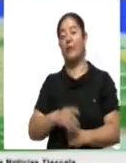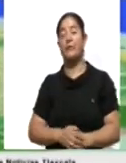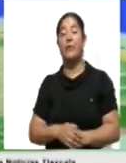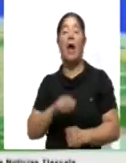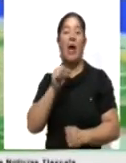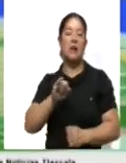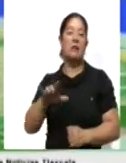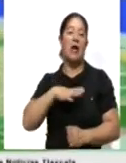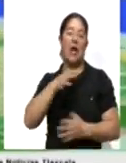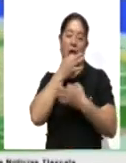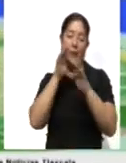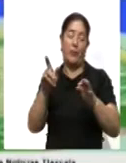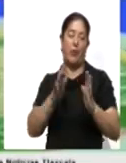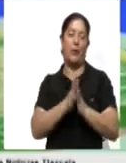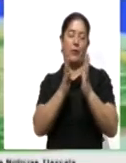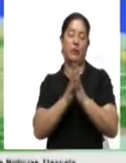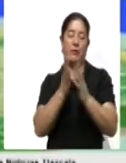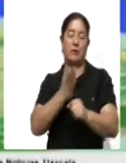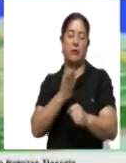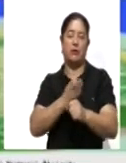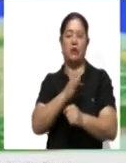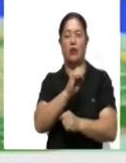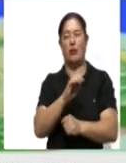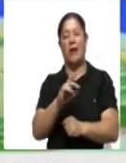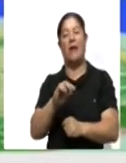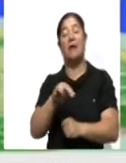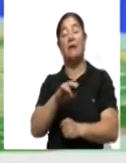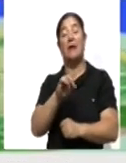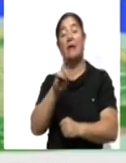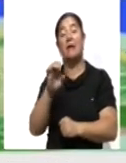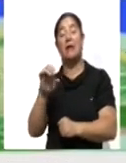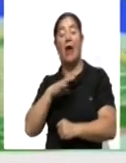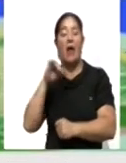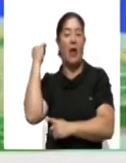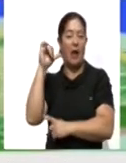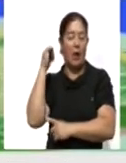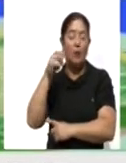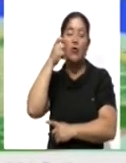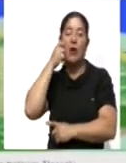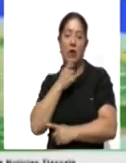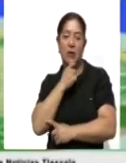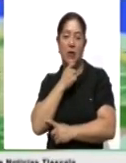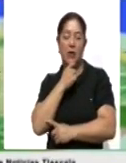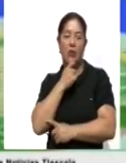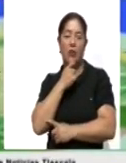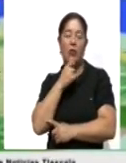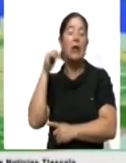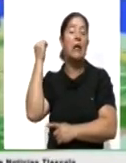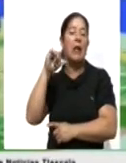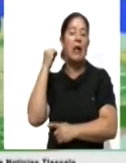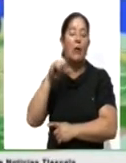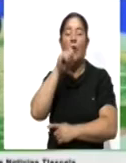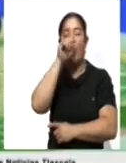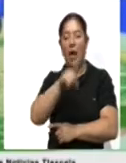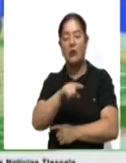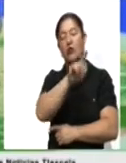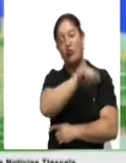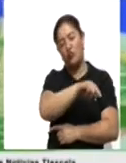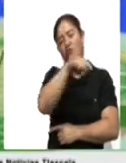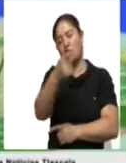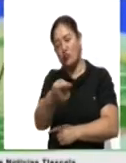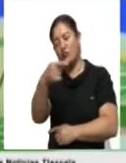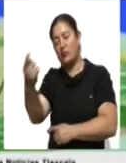finalizaron su participación, ya que en este Fuego Nacional Estonove, en Acapulco y Guerrero, en Acapulco, Guerrero y Jalisco respectivamente.